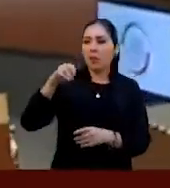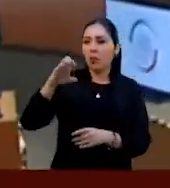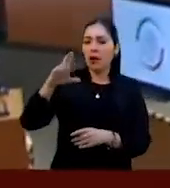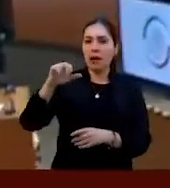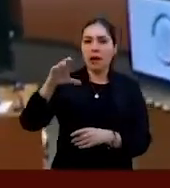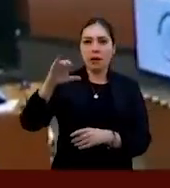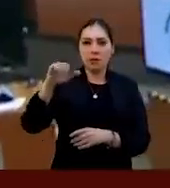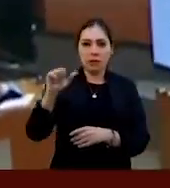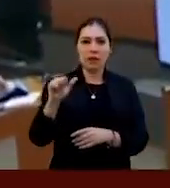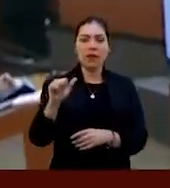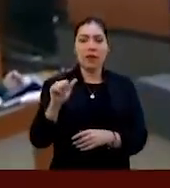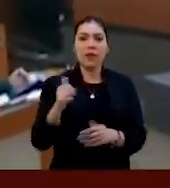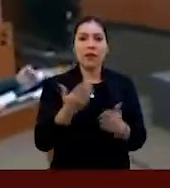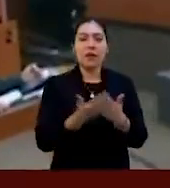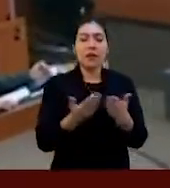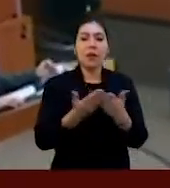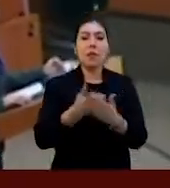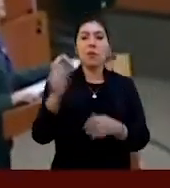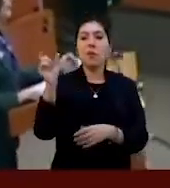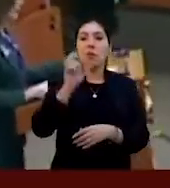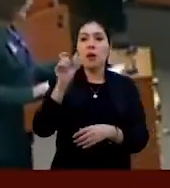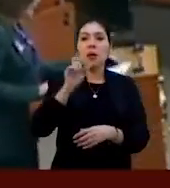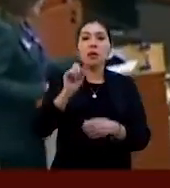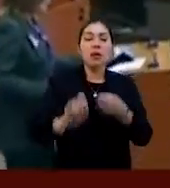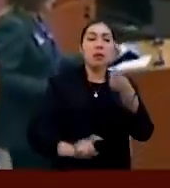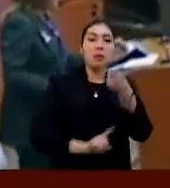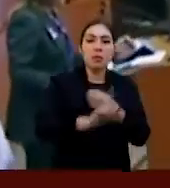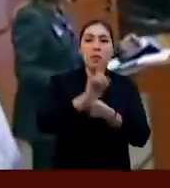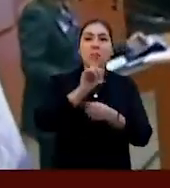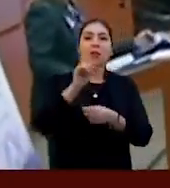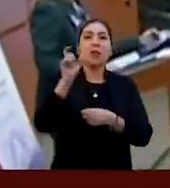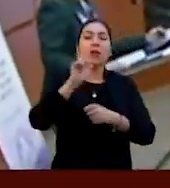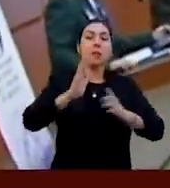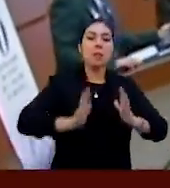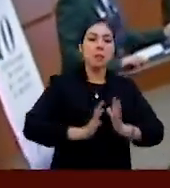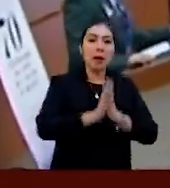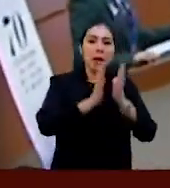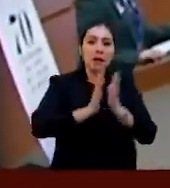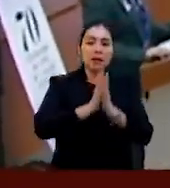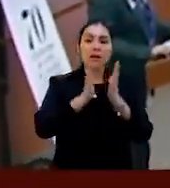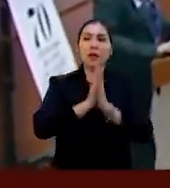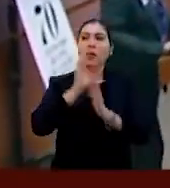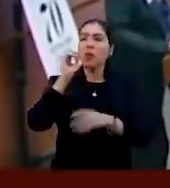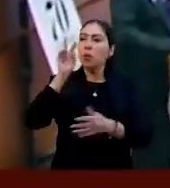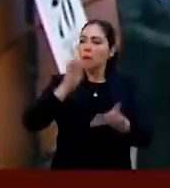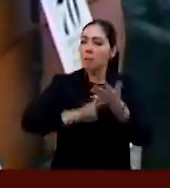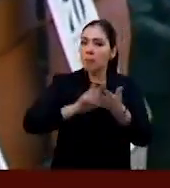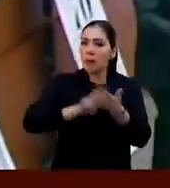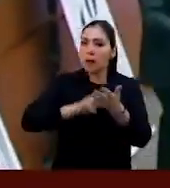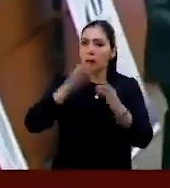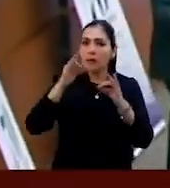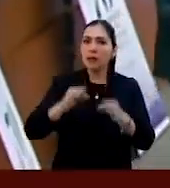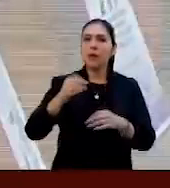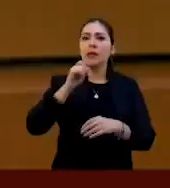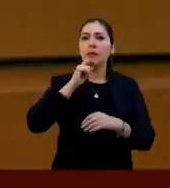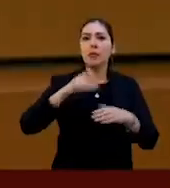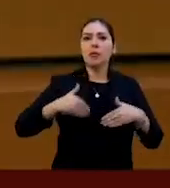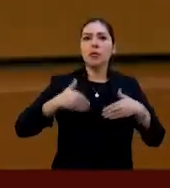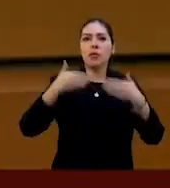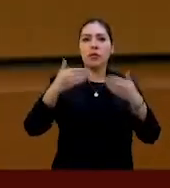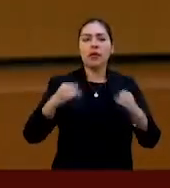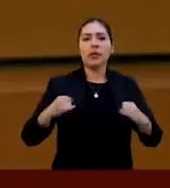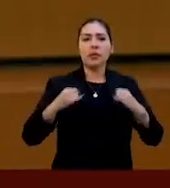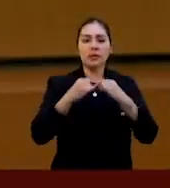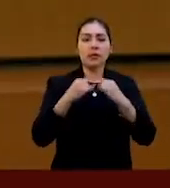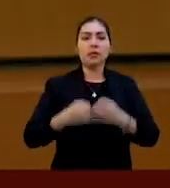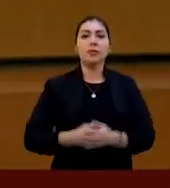de crisis, de legitimidad, de participación y de confianza en las instituciones. En